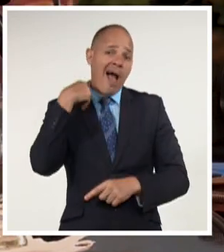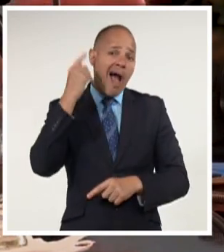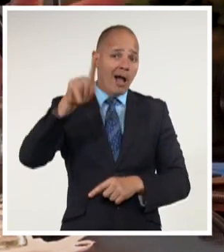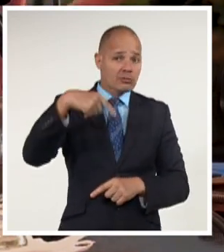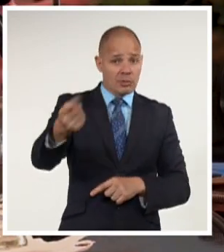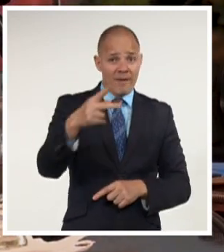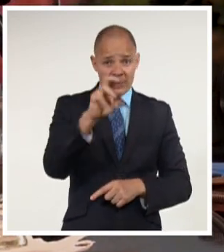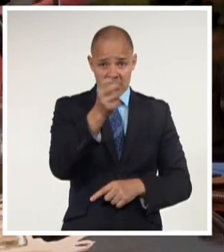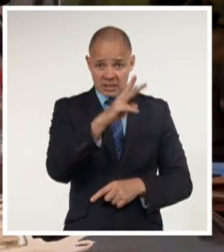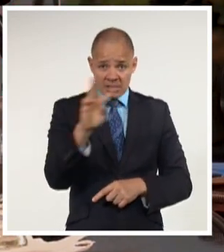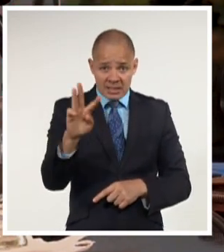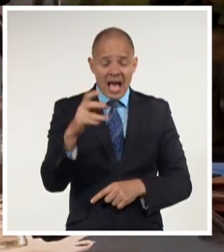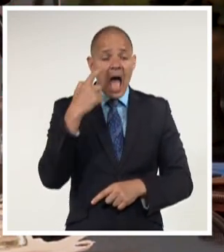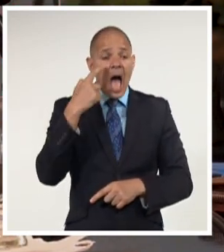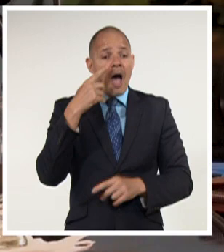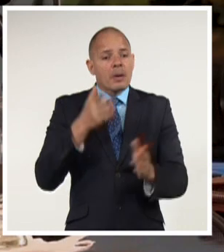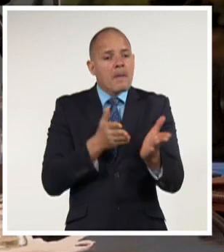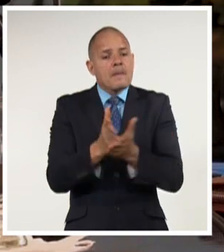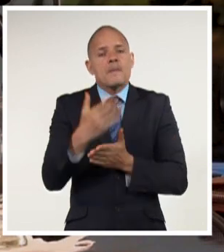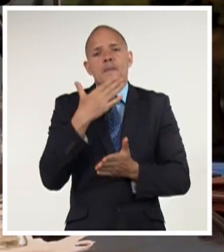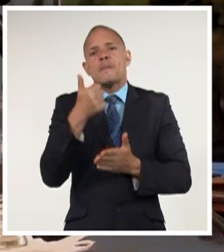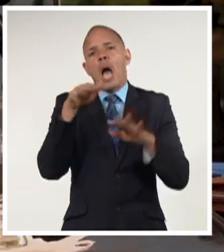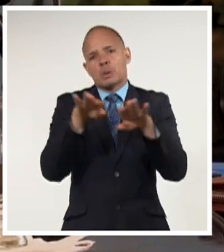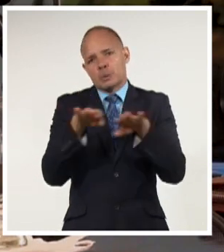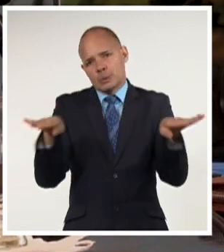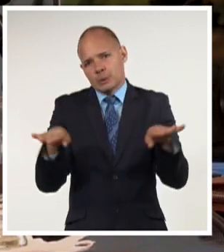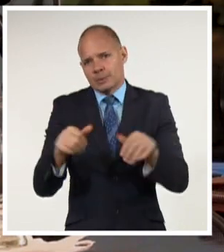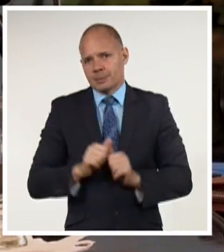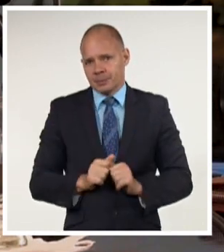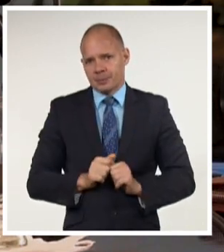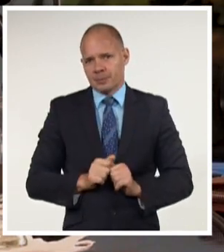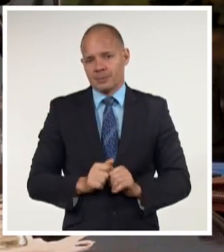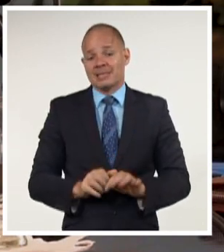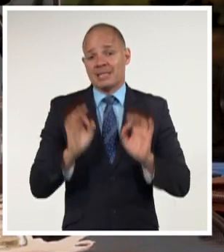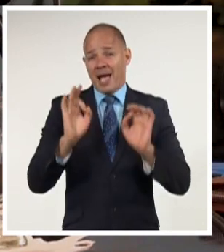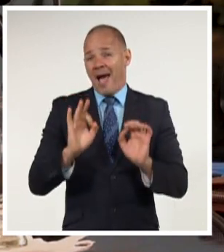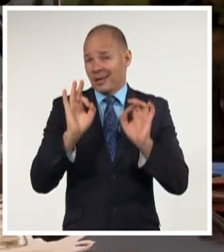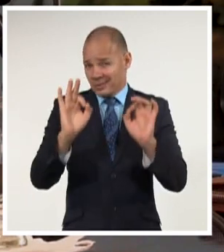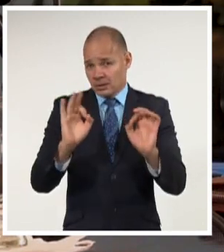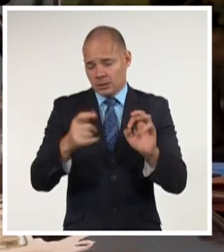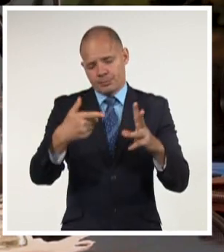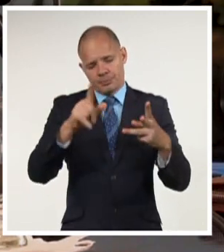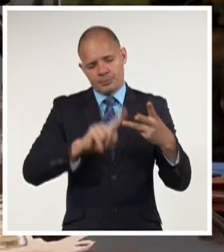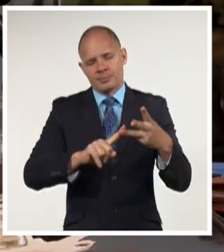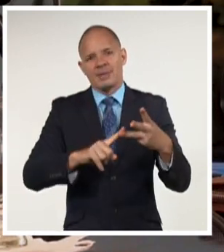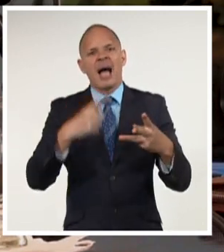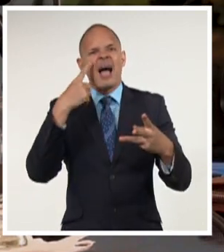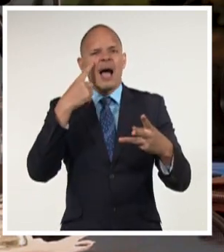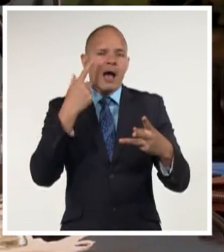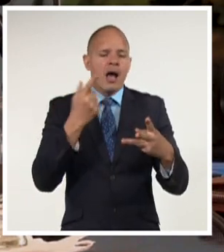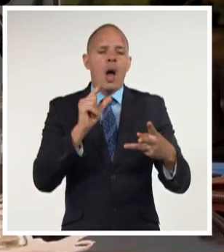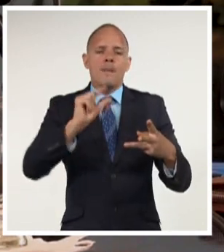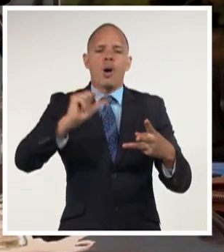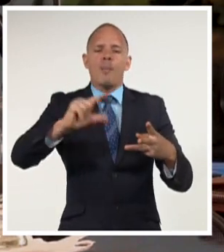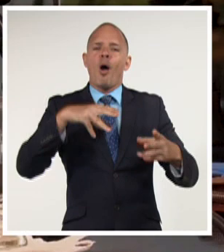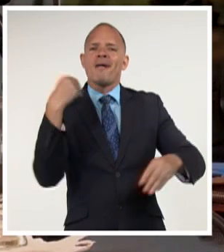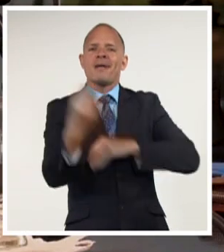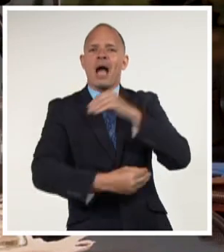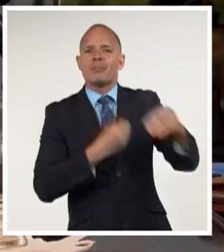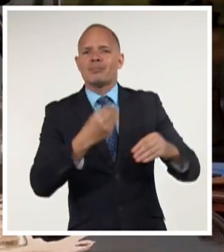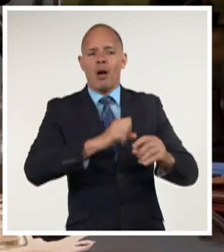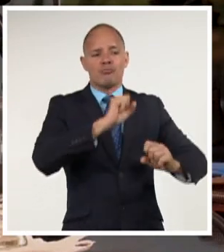la estabilidad de nuevo del sistema. Y en ese mismo camino, entonces, cambiar la matriz energética, porque una parte importante